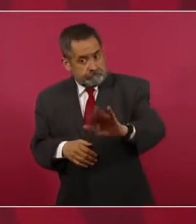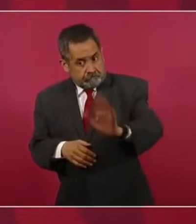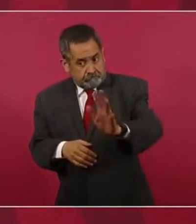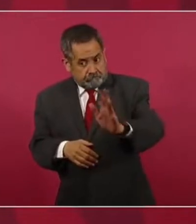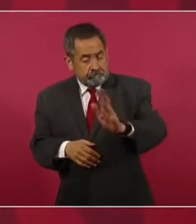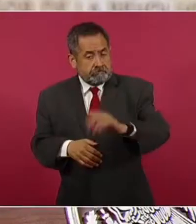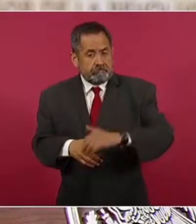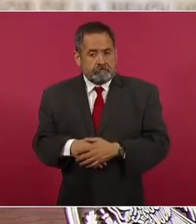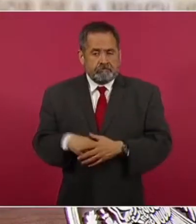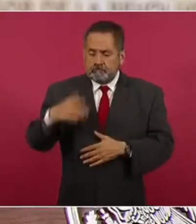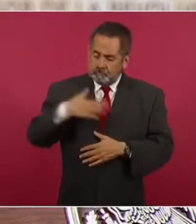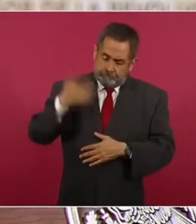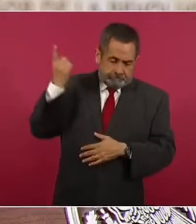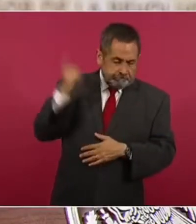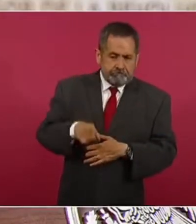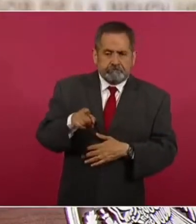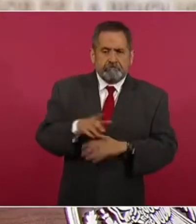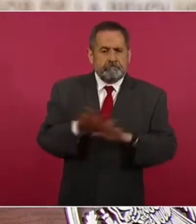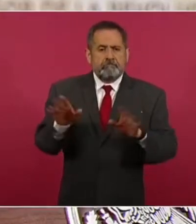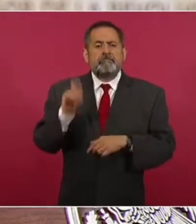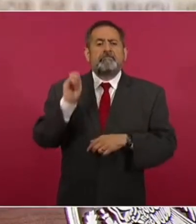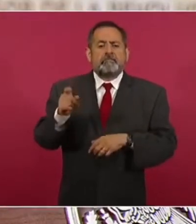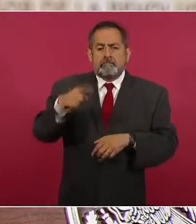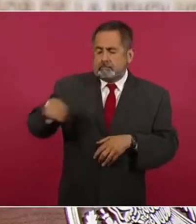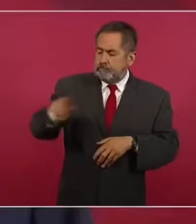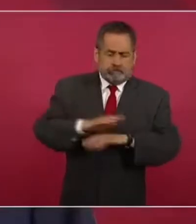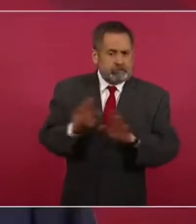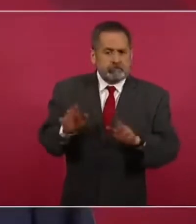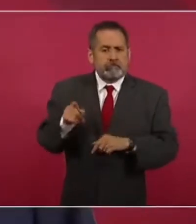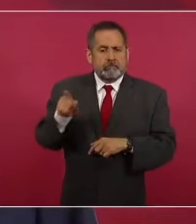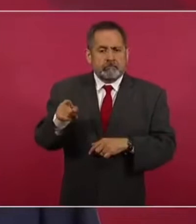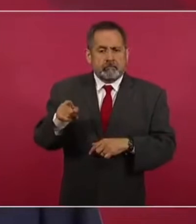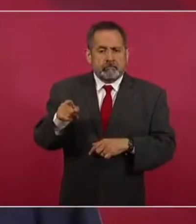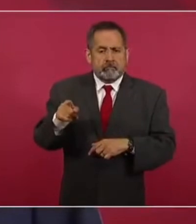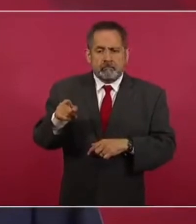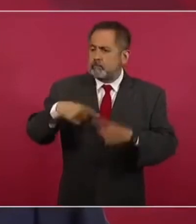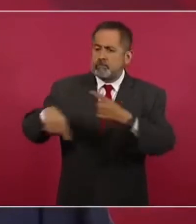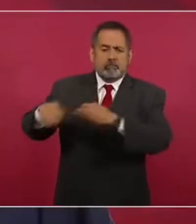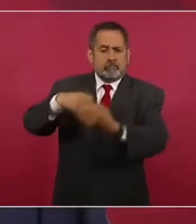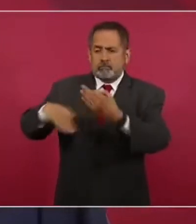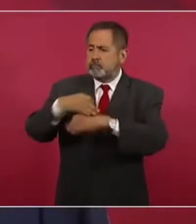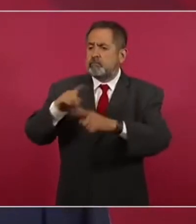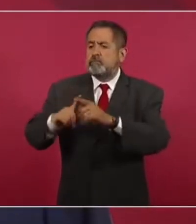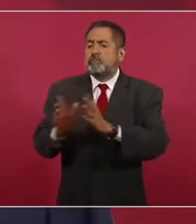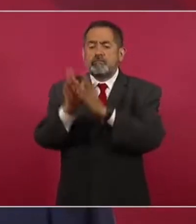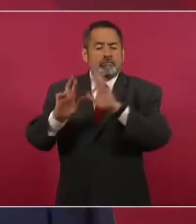La instrucción que se tiene es que todos los que participaron